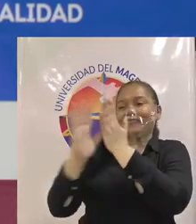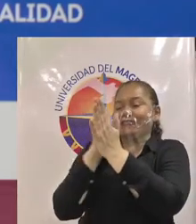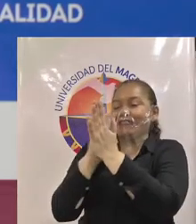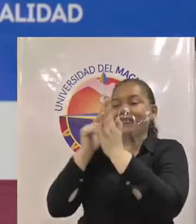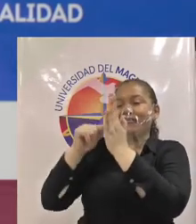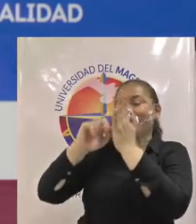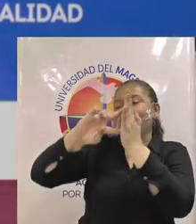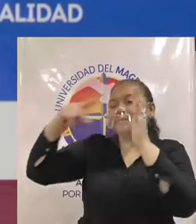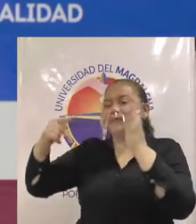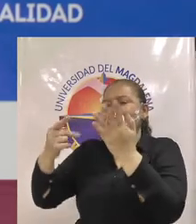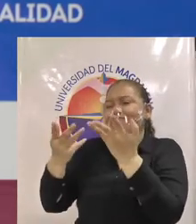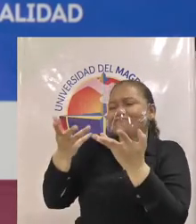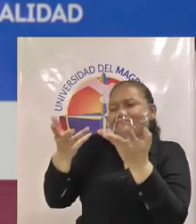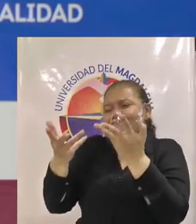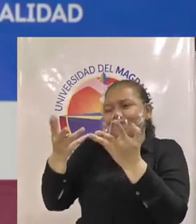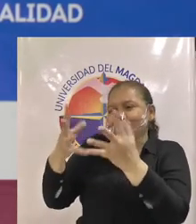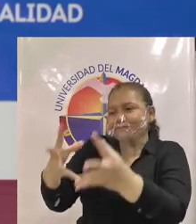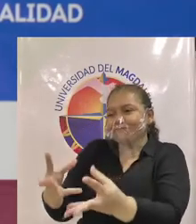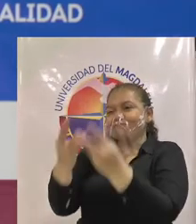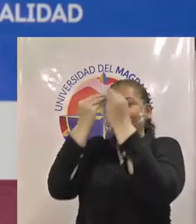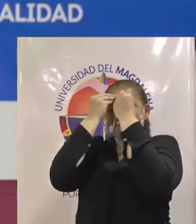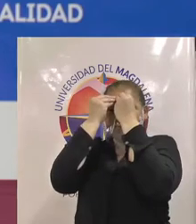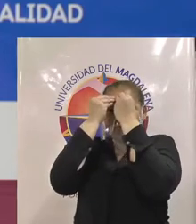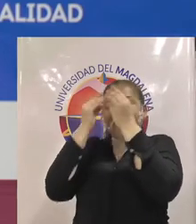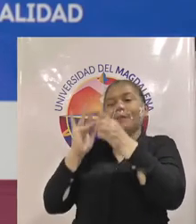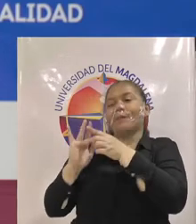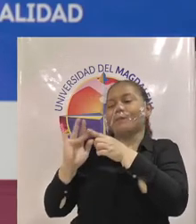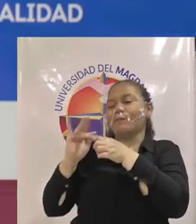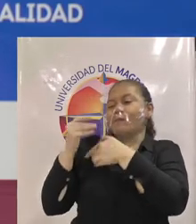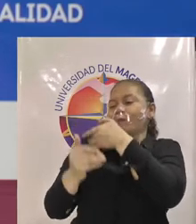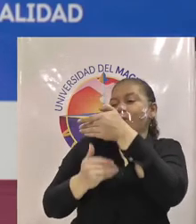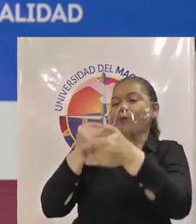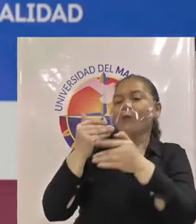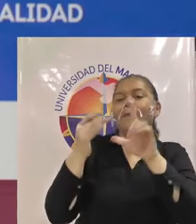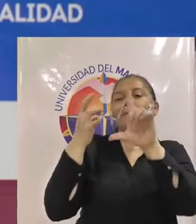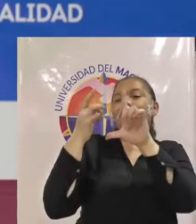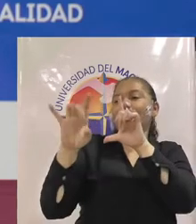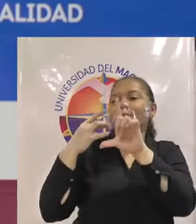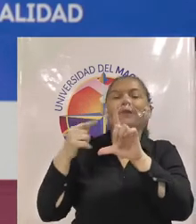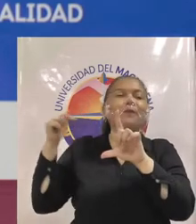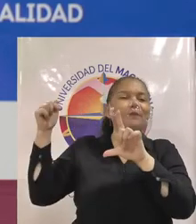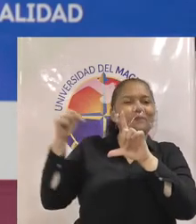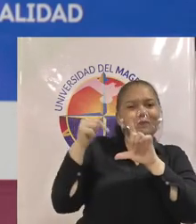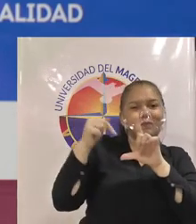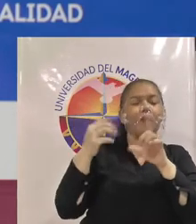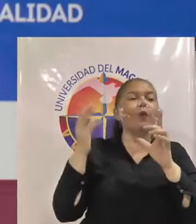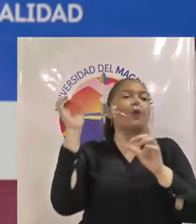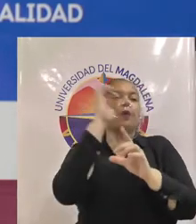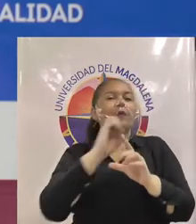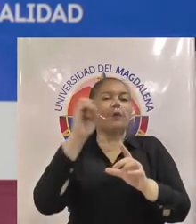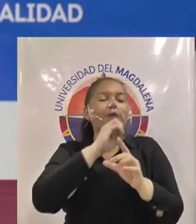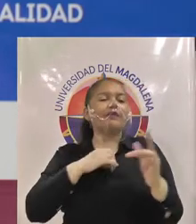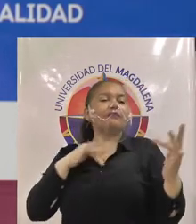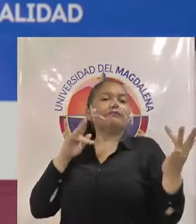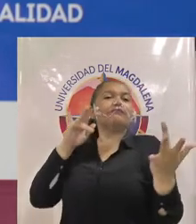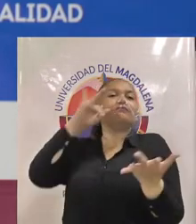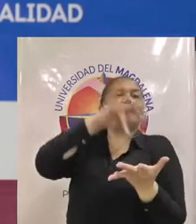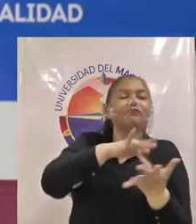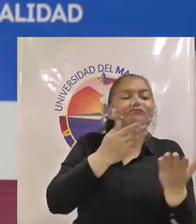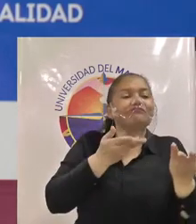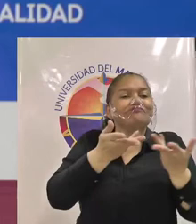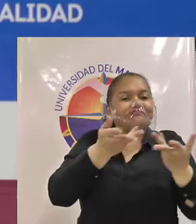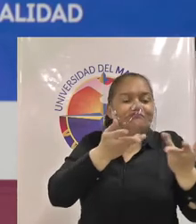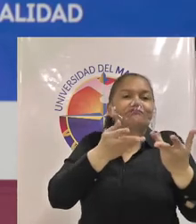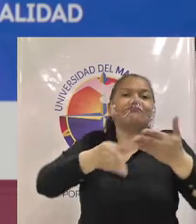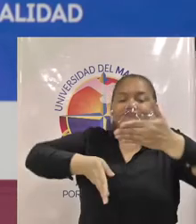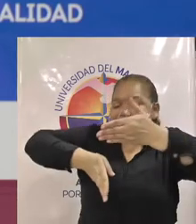más frecuentes digamos distintas estrategias hay desde lo virtual desde lo desde la presencialidad y creo que hay que mantenerlos